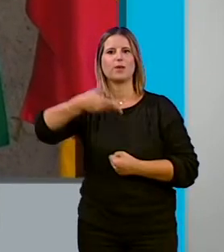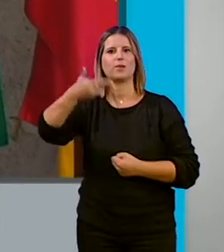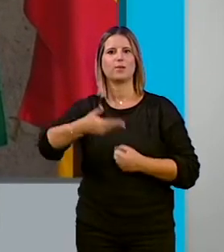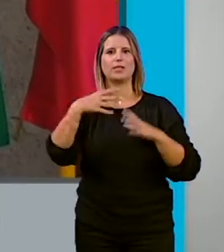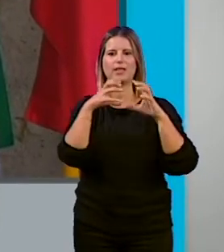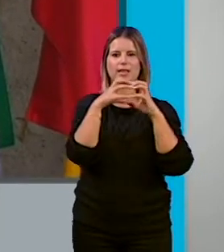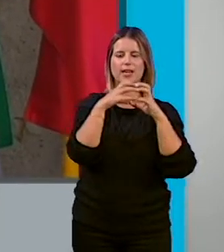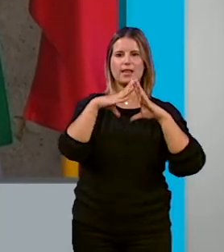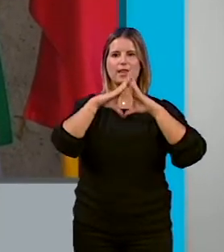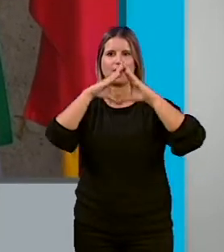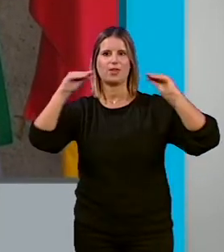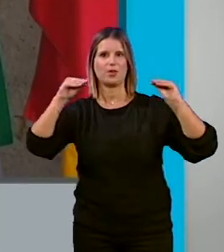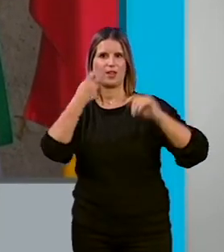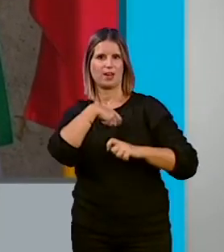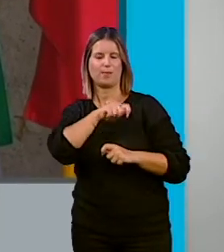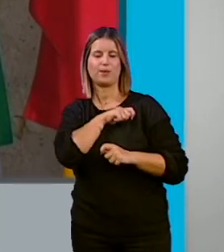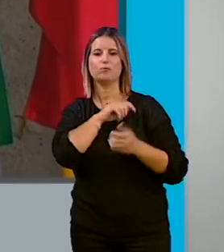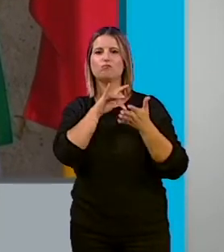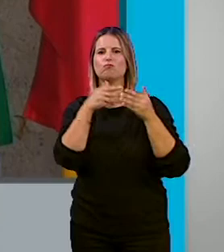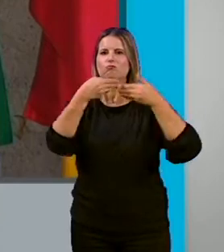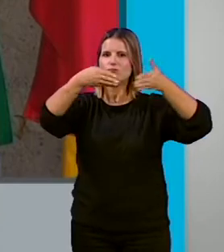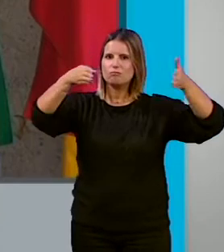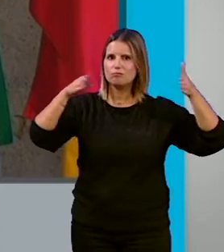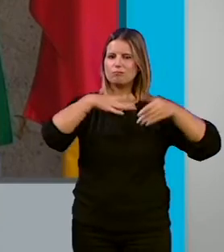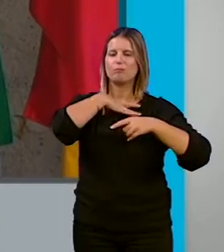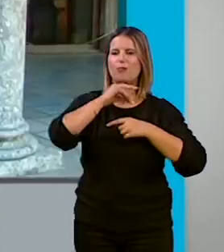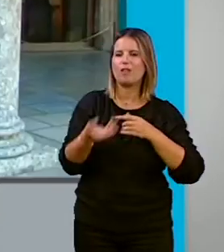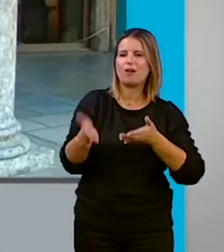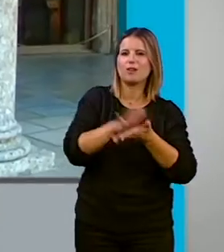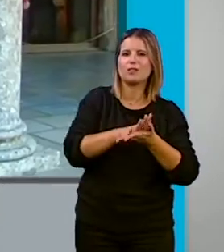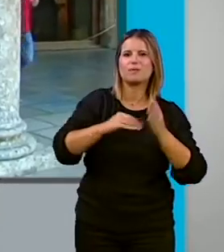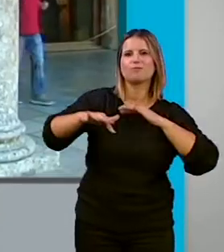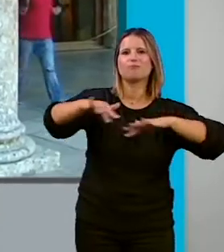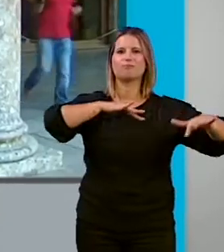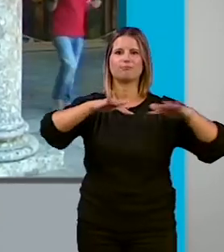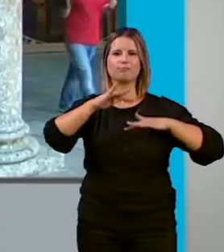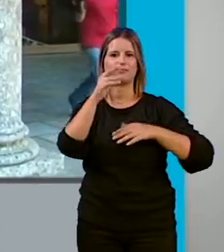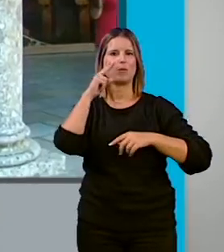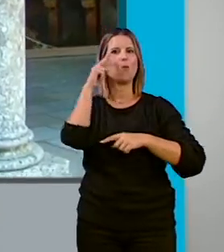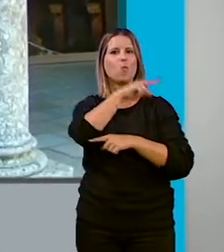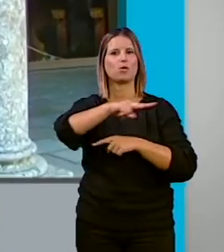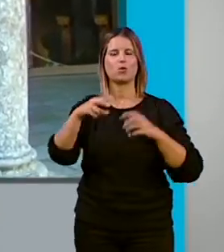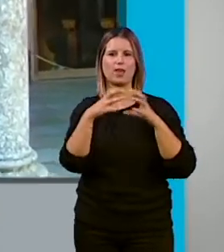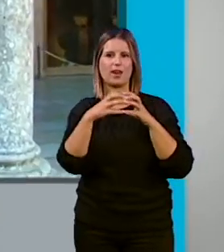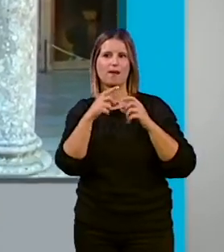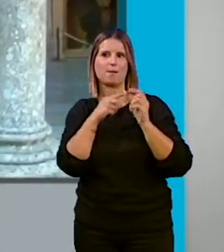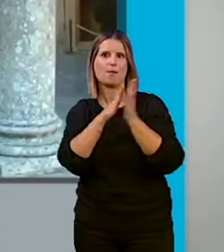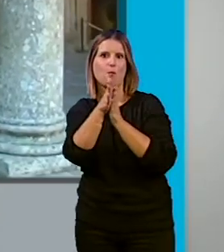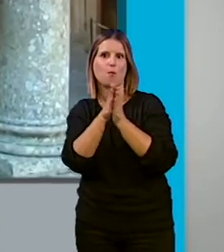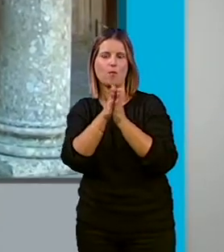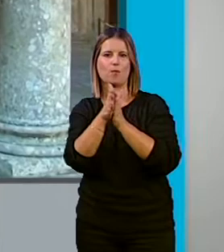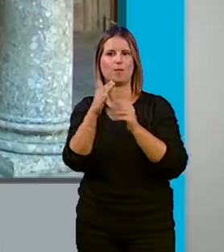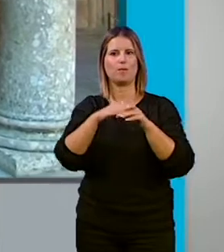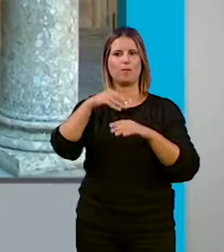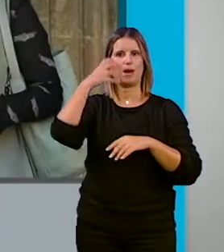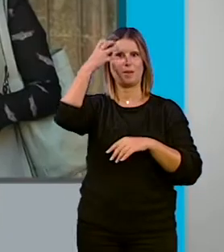en Andalucía y en España. Una exposición que ha permitido la vuelta a la actividad del Museo Granadino, así como un aliciente más, para los que visitan el Monumento